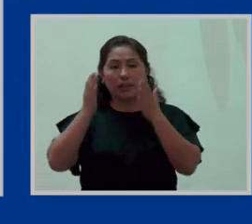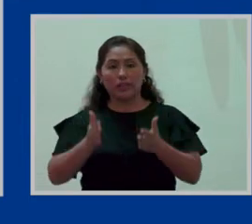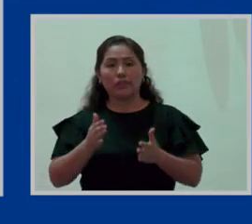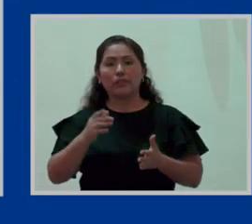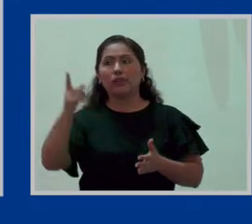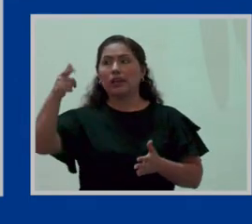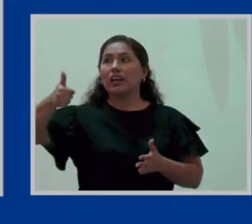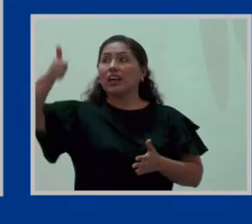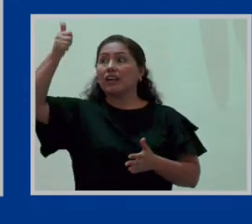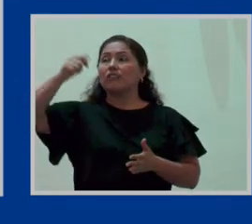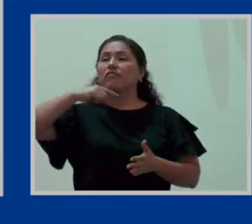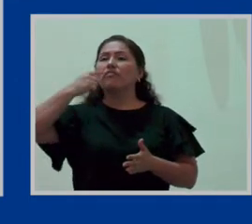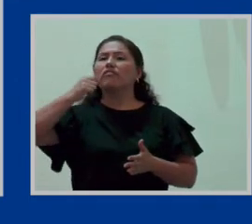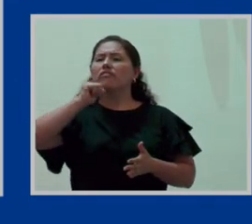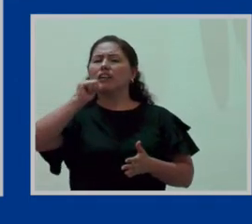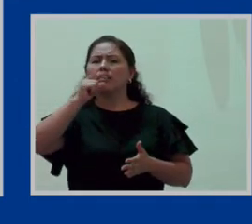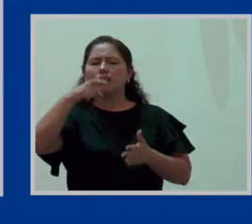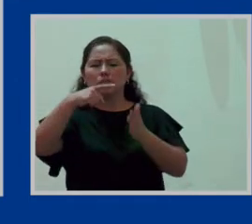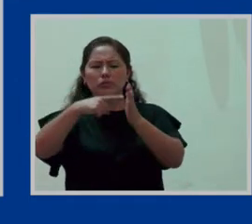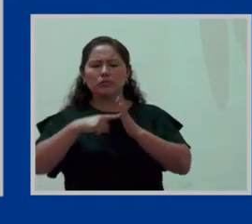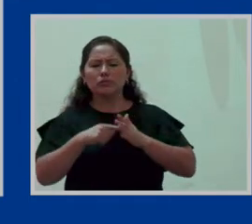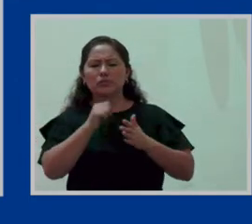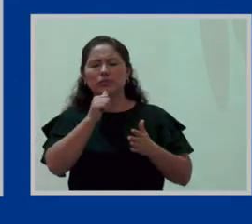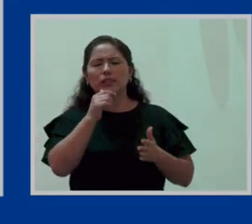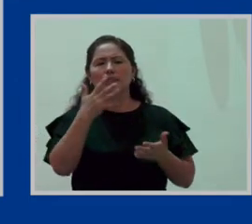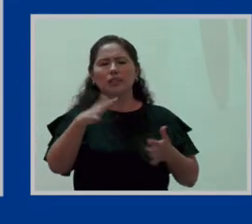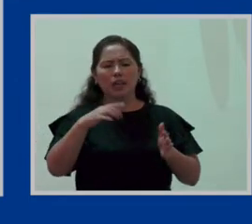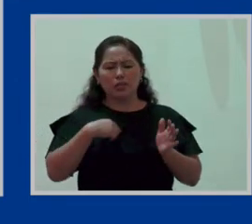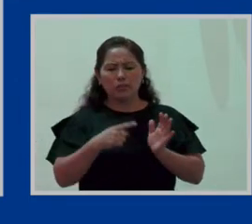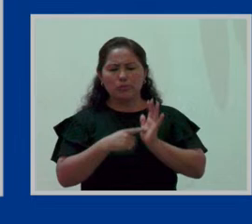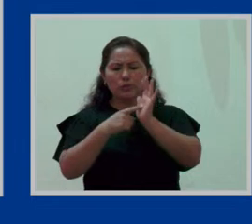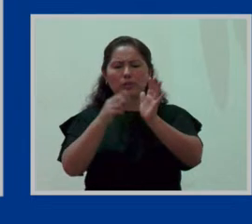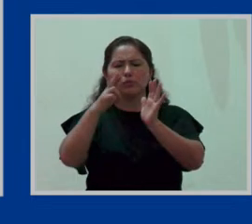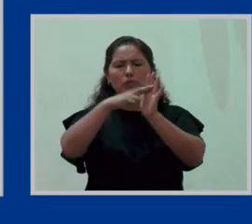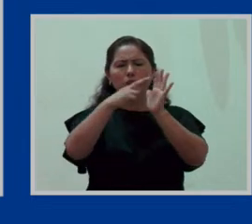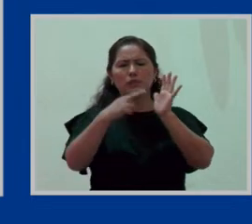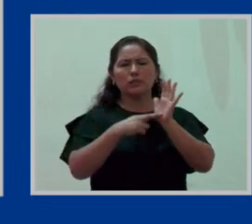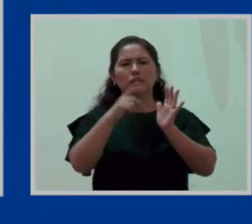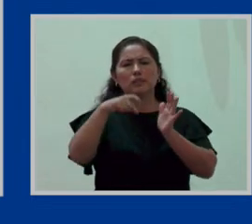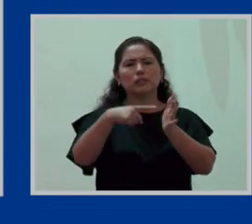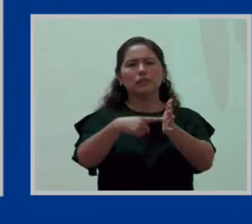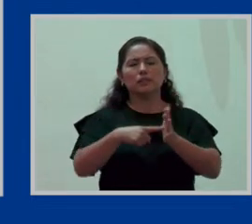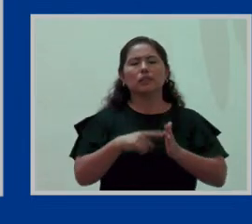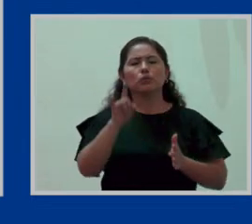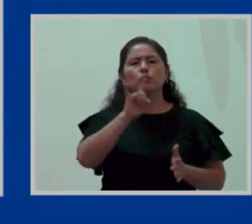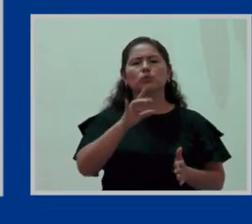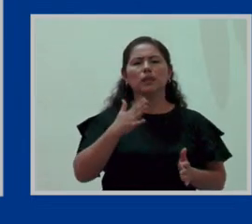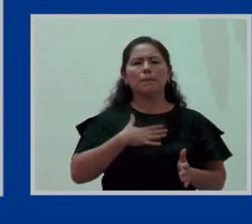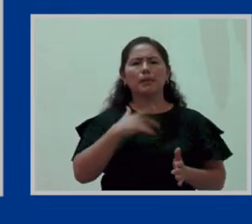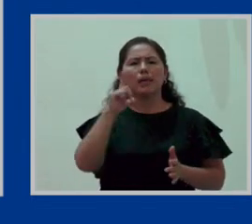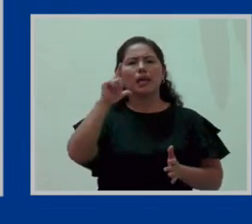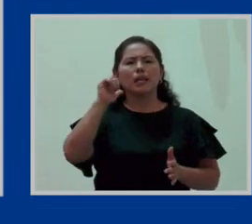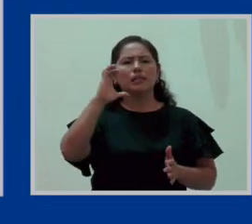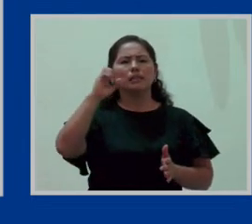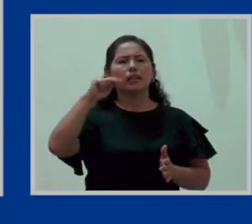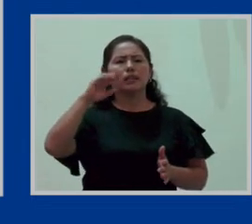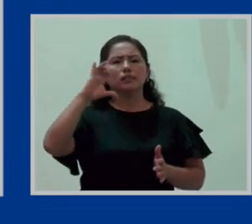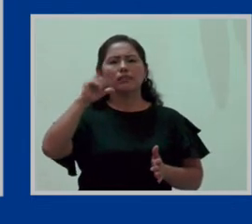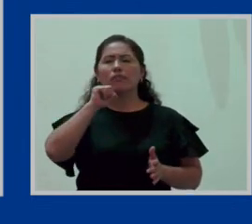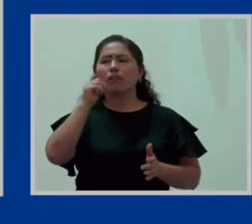la negativa del por qué, pese a que yo ya demostré este requisito que me exigen para hacer uso de mi licencia, no me la da,